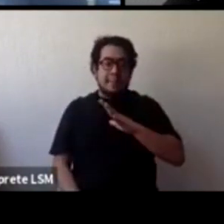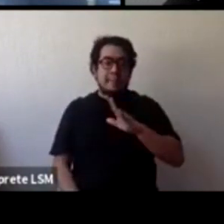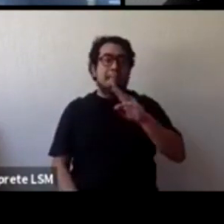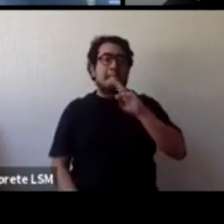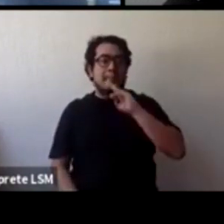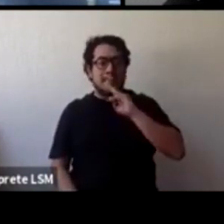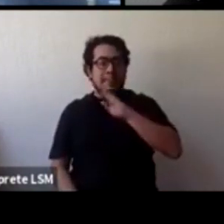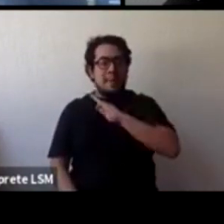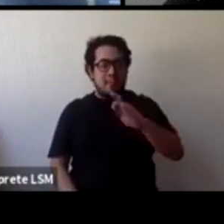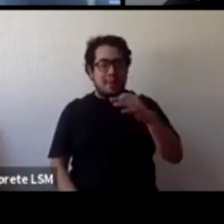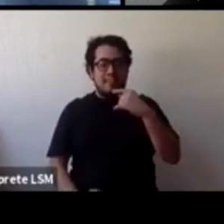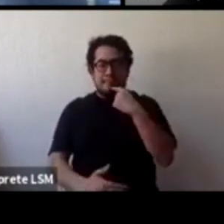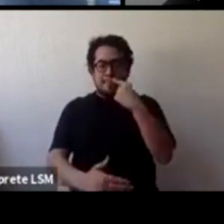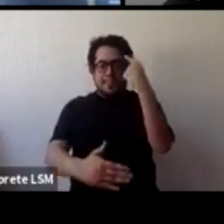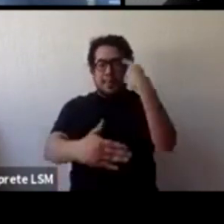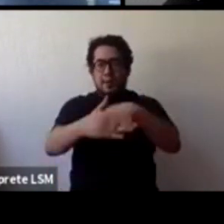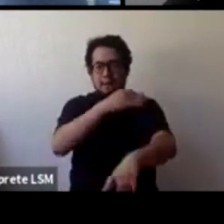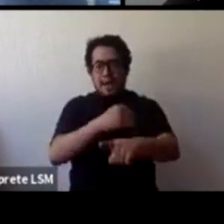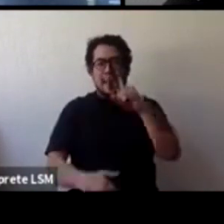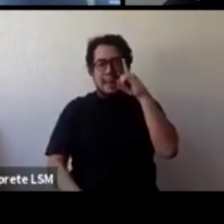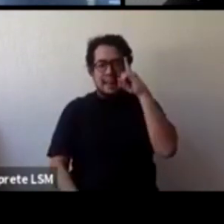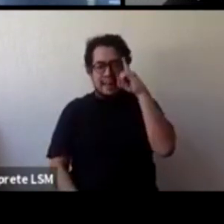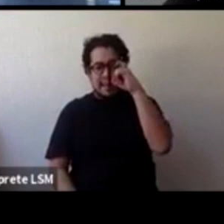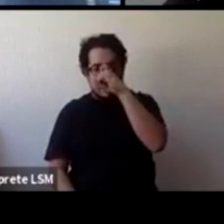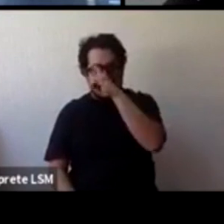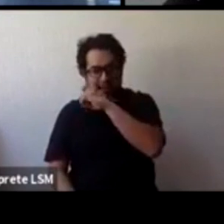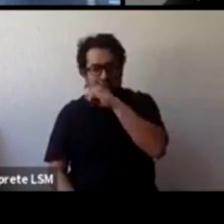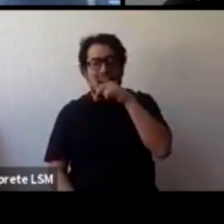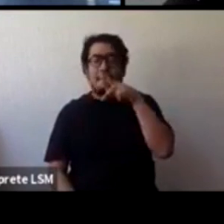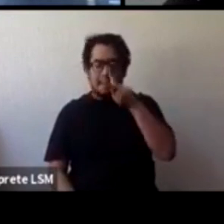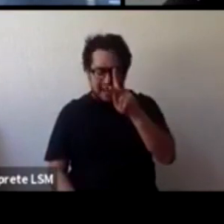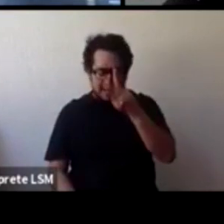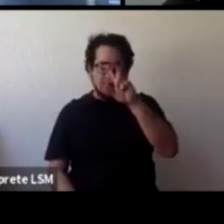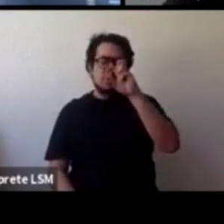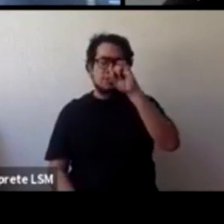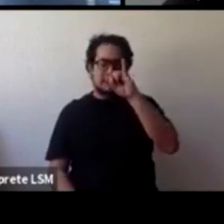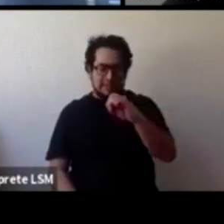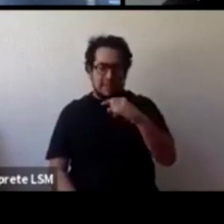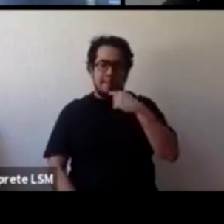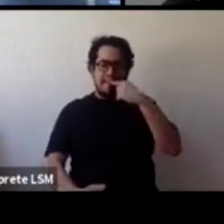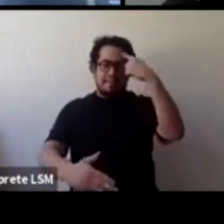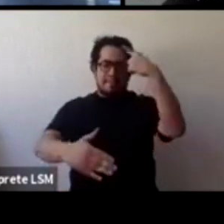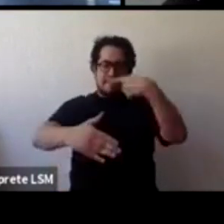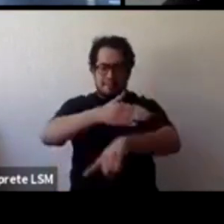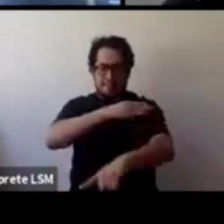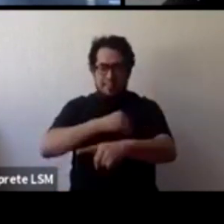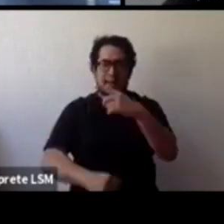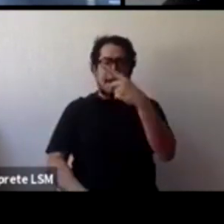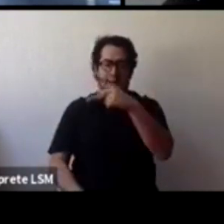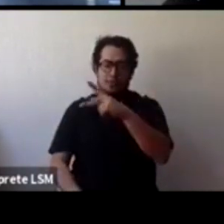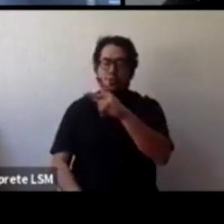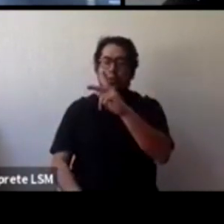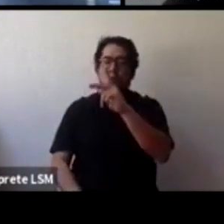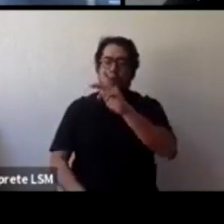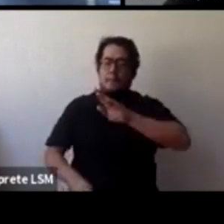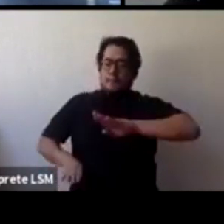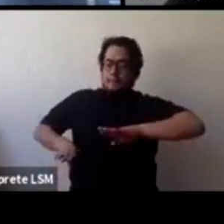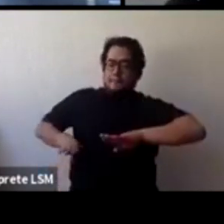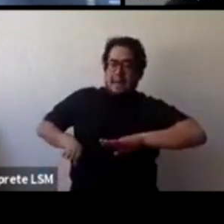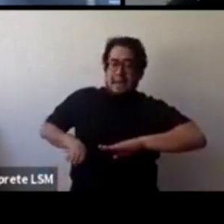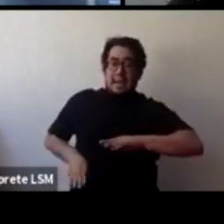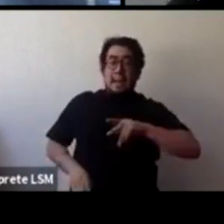pueden denunciar es muy difícil pero ponen una denuncia de su pareja pero cuando se trata de su propio hijo adolescente es un tema